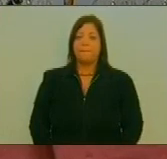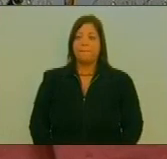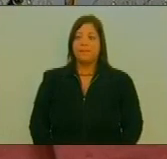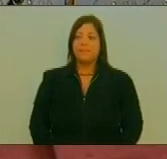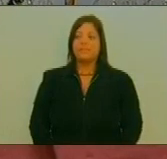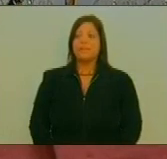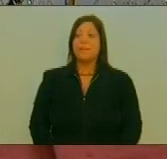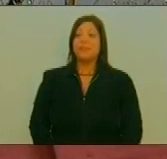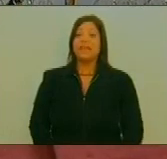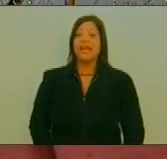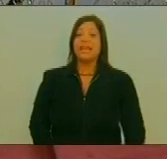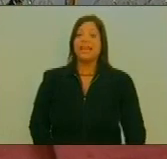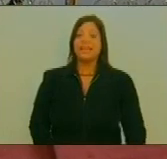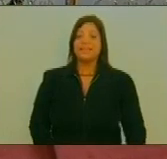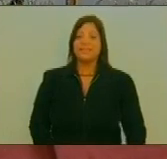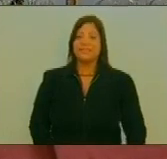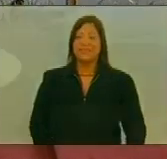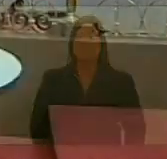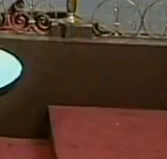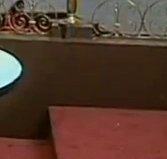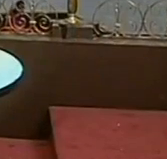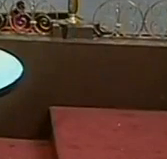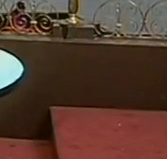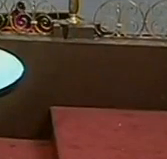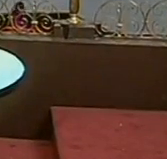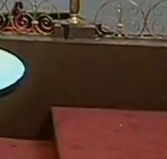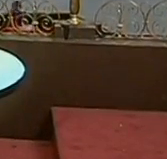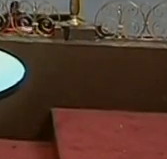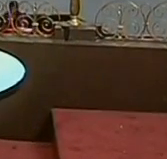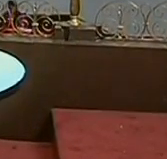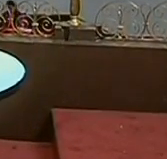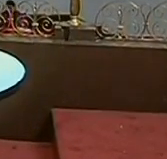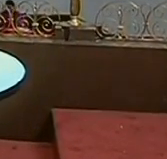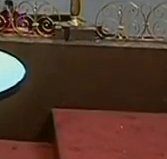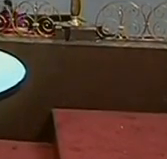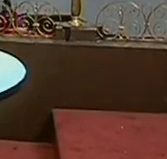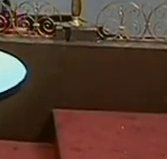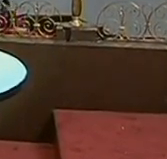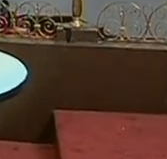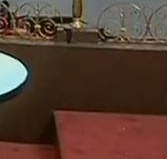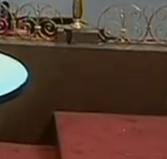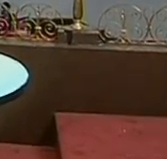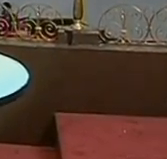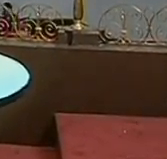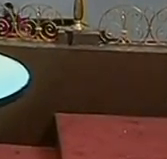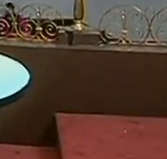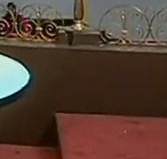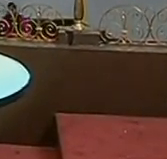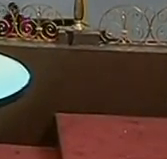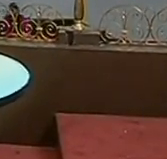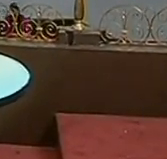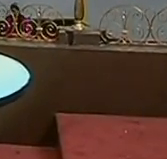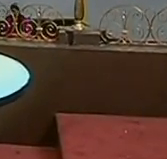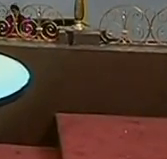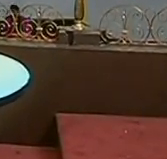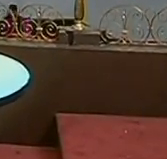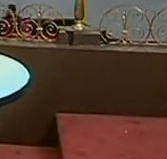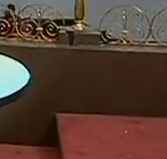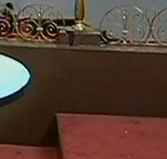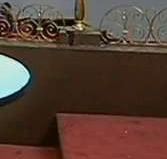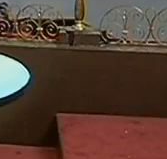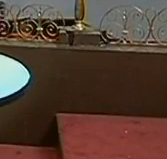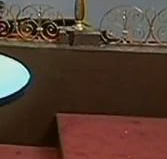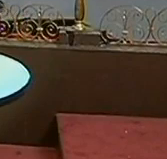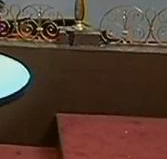día Internacional De la paz Justo Anunciaba La presidenta De la asamblea Nacional Constituyente Que en este momento En el que se encuentra